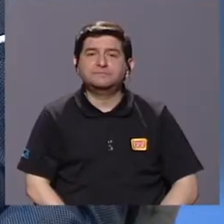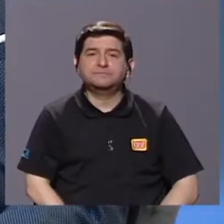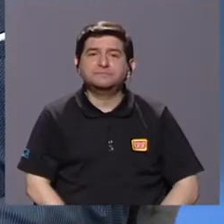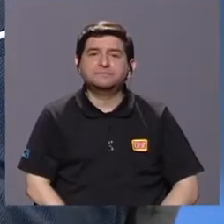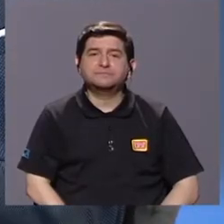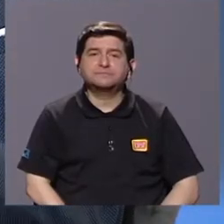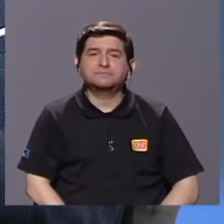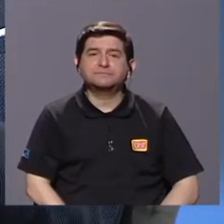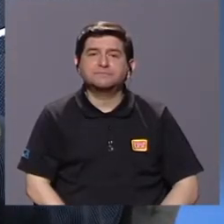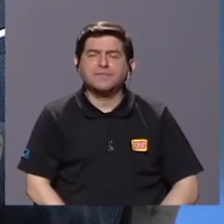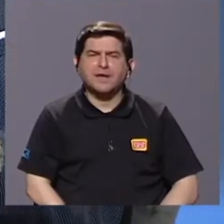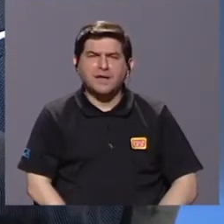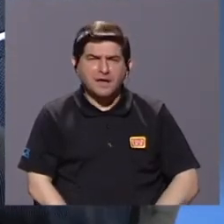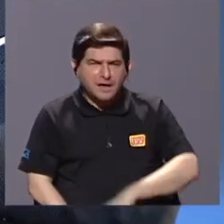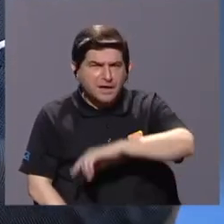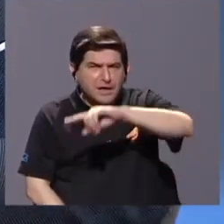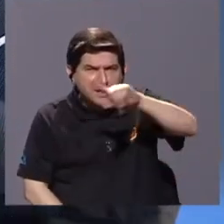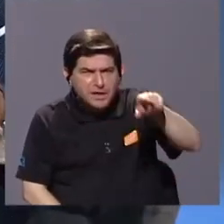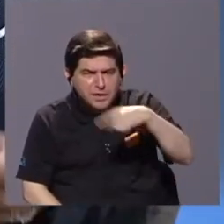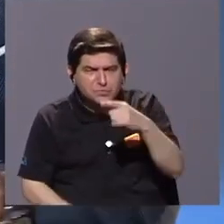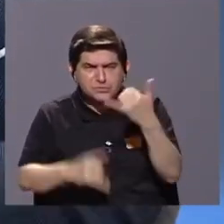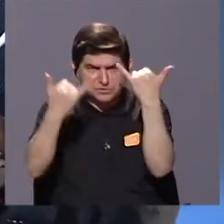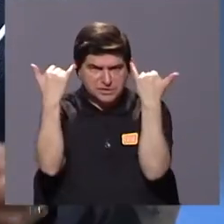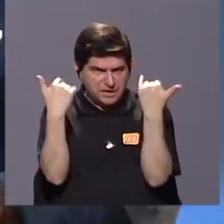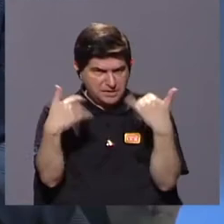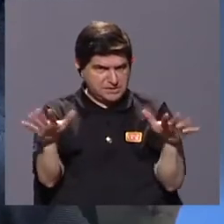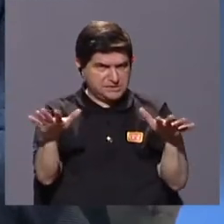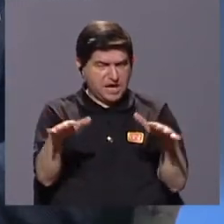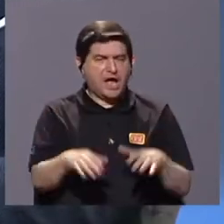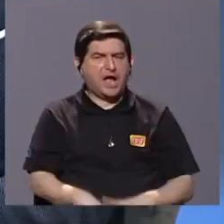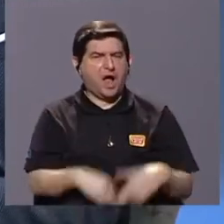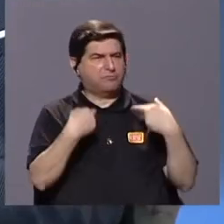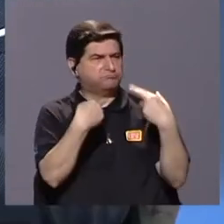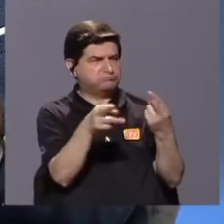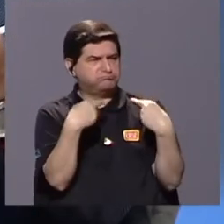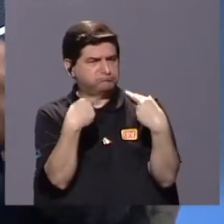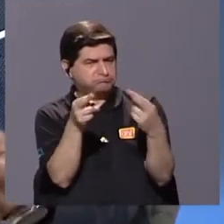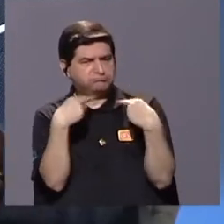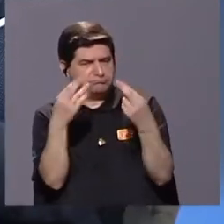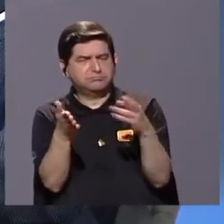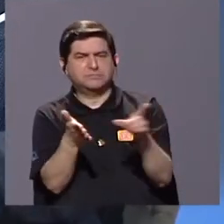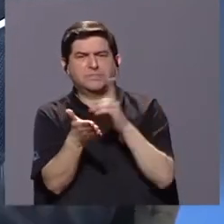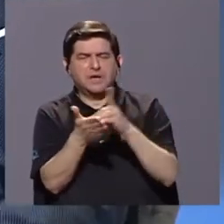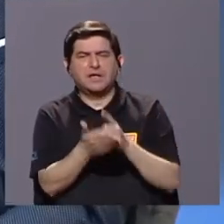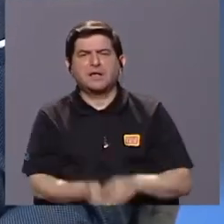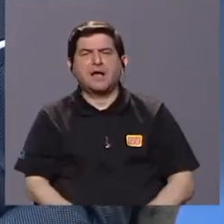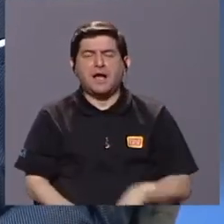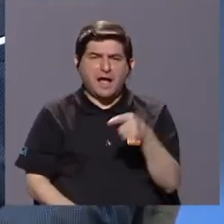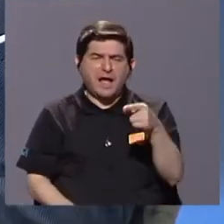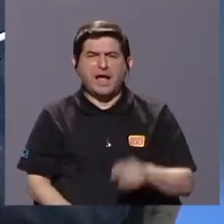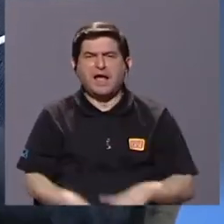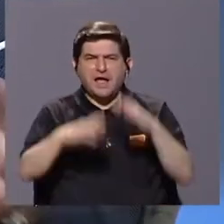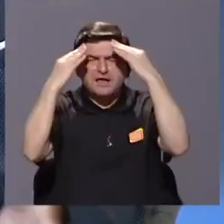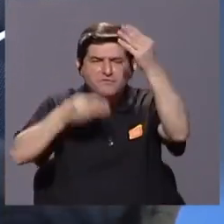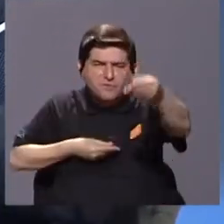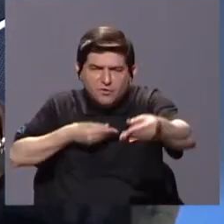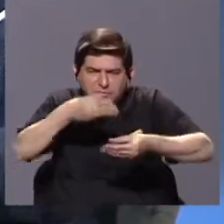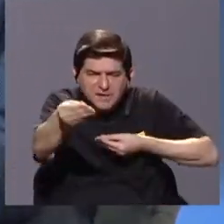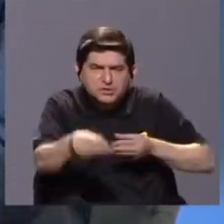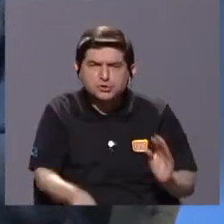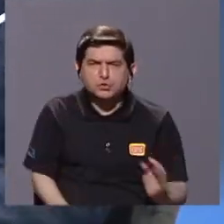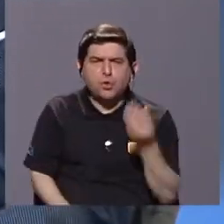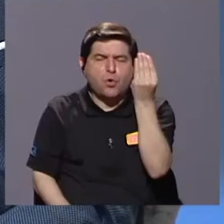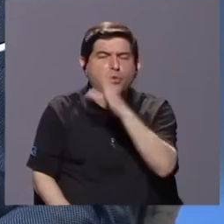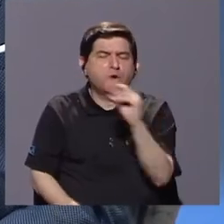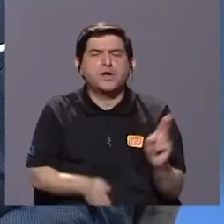¿Han recibido ustedes, una vez que han regalado los diccionarios, retroalimentación de los jóvenes o